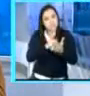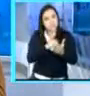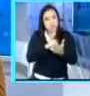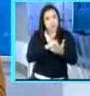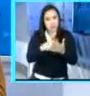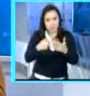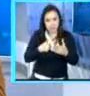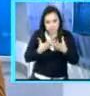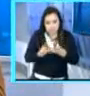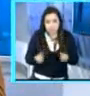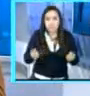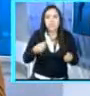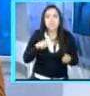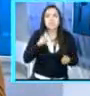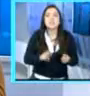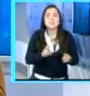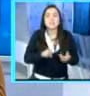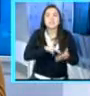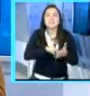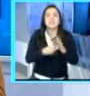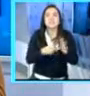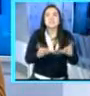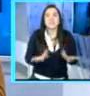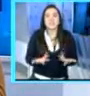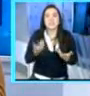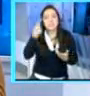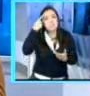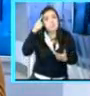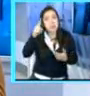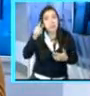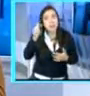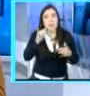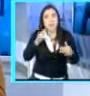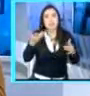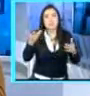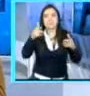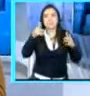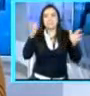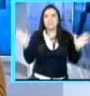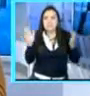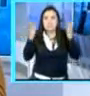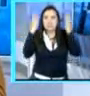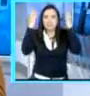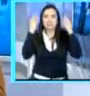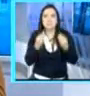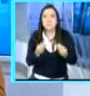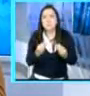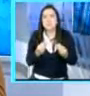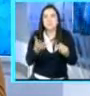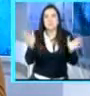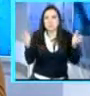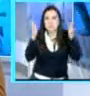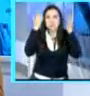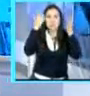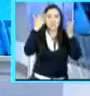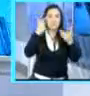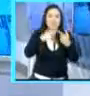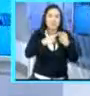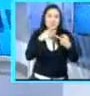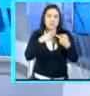inversión significativa en el sistema de infraestructura, social, digamos,